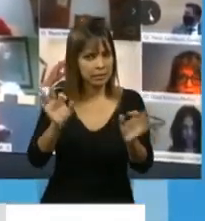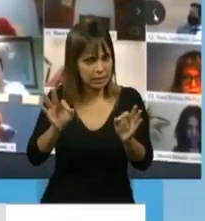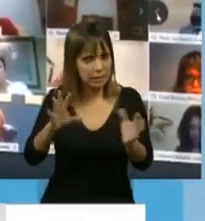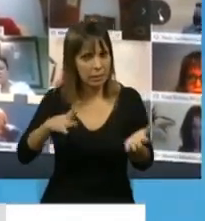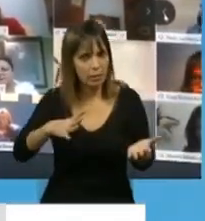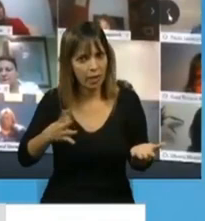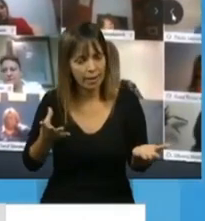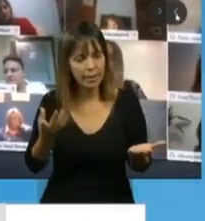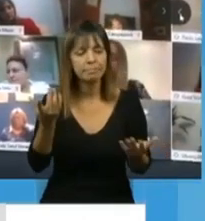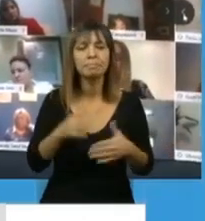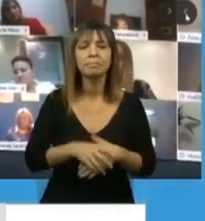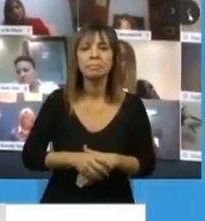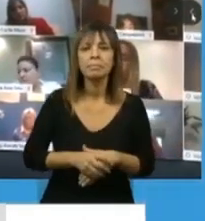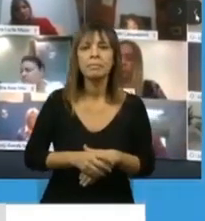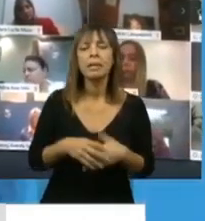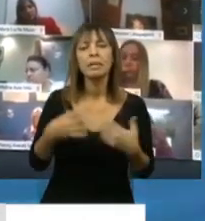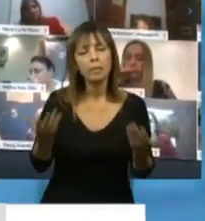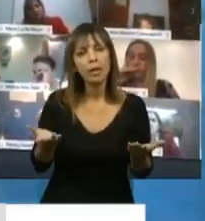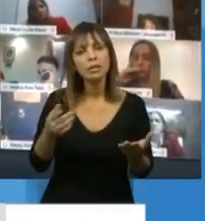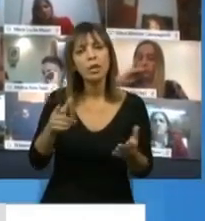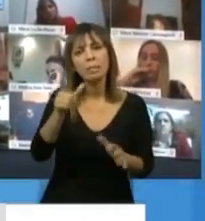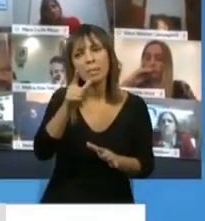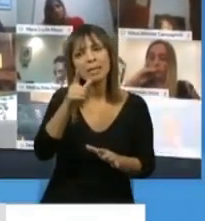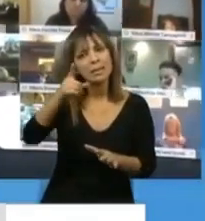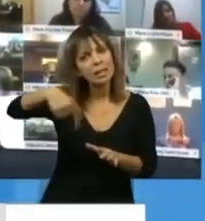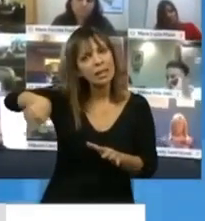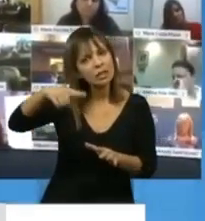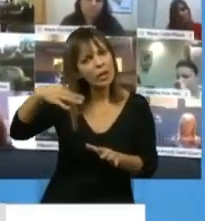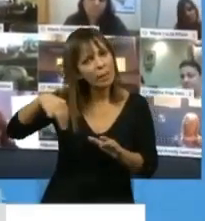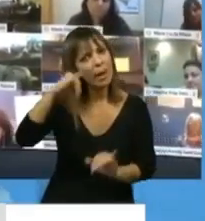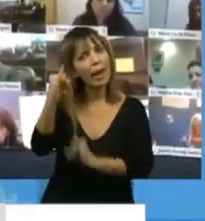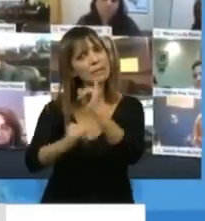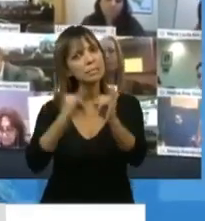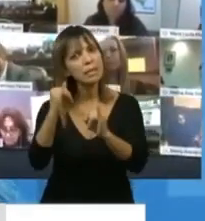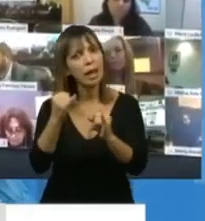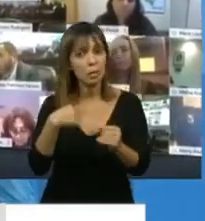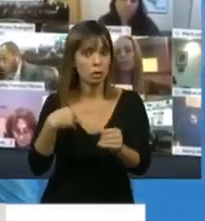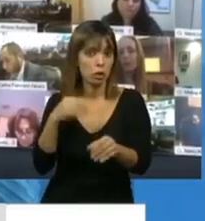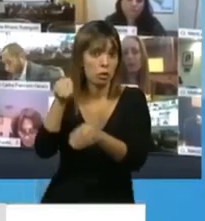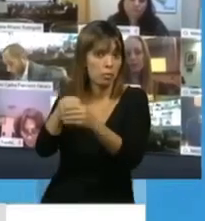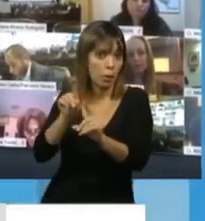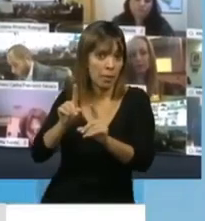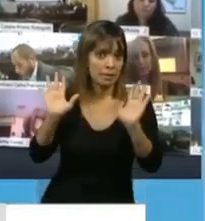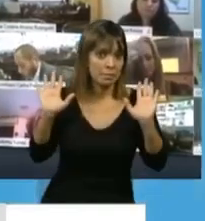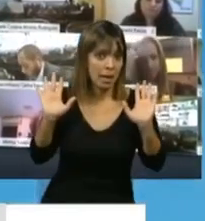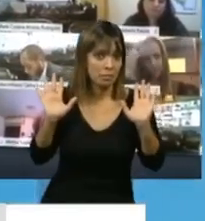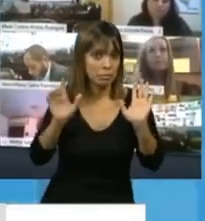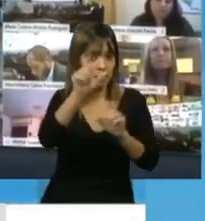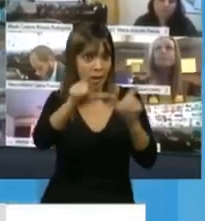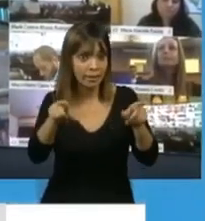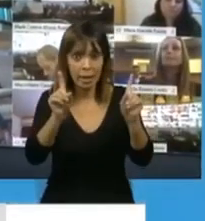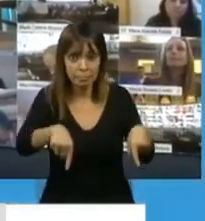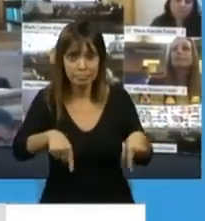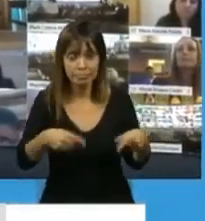en ese sentido me parece que tendrían que explicar, porque nosotros no participamos y creo que mucha de la gente no sabe, y no